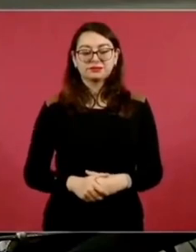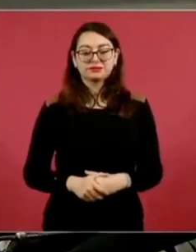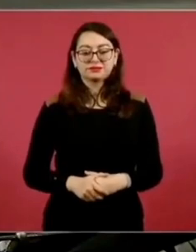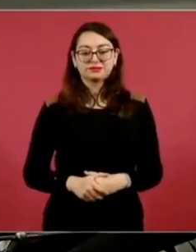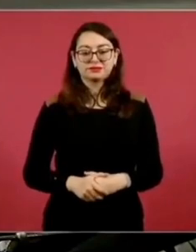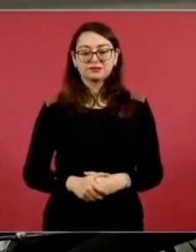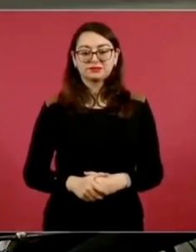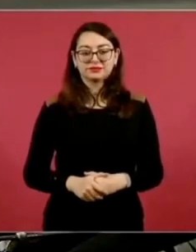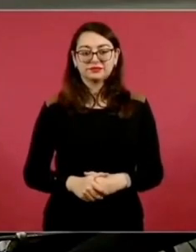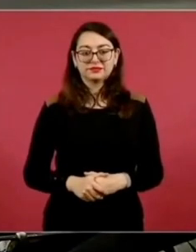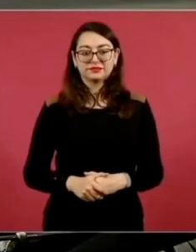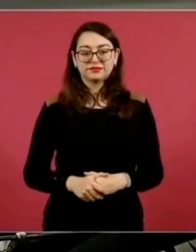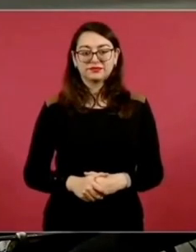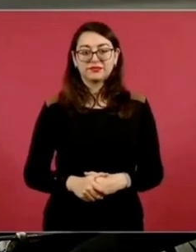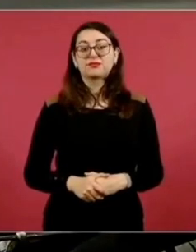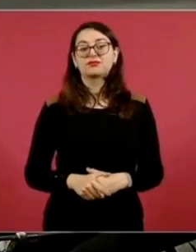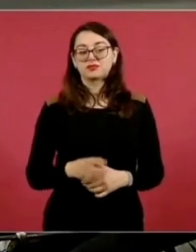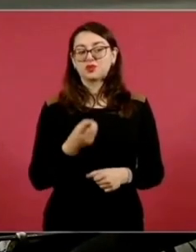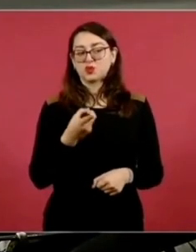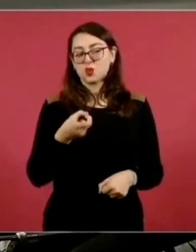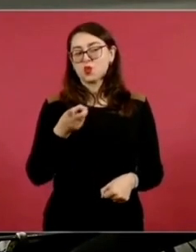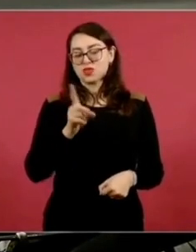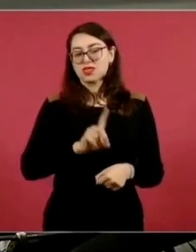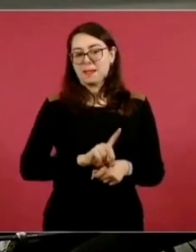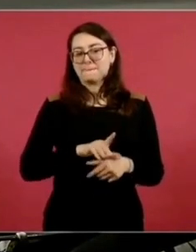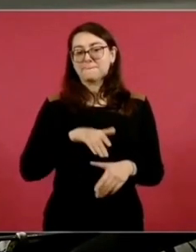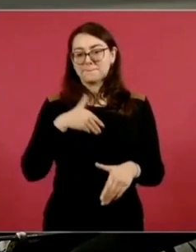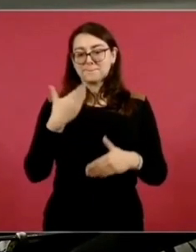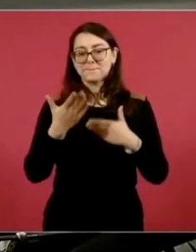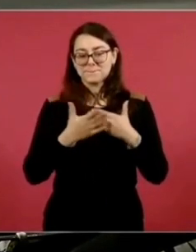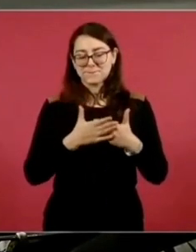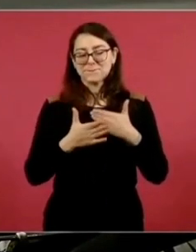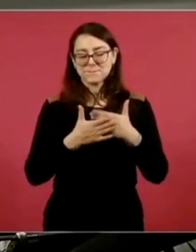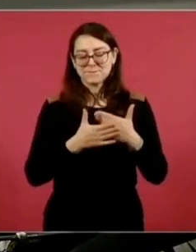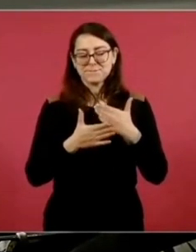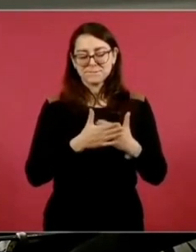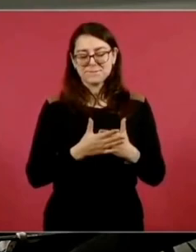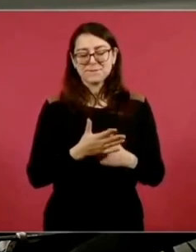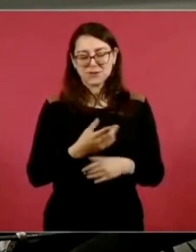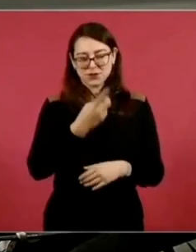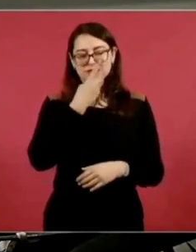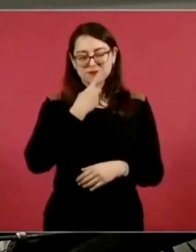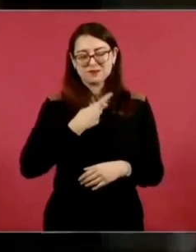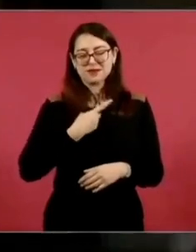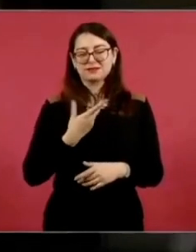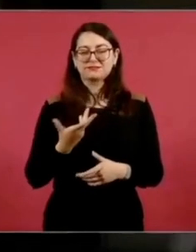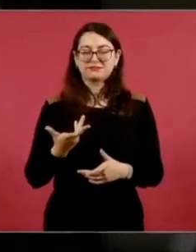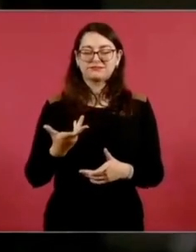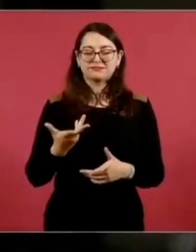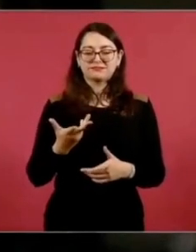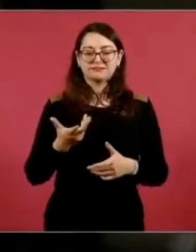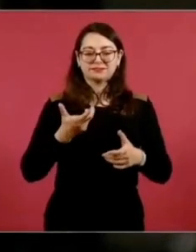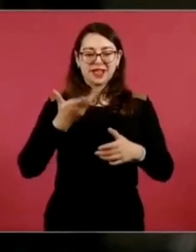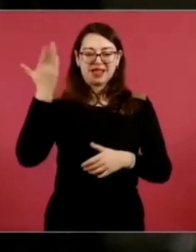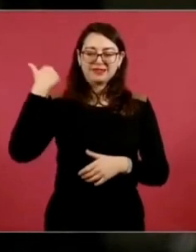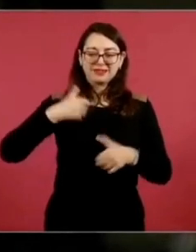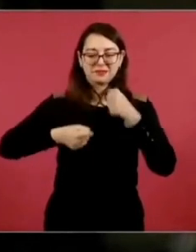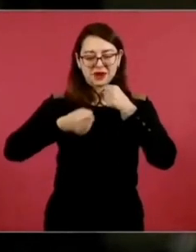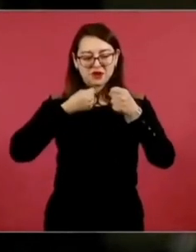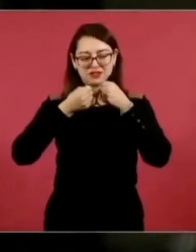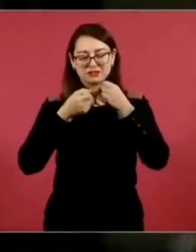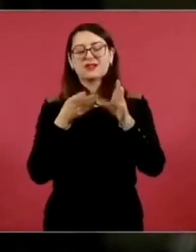Y un día lo vamos a invitar a que nos cuente cómo era el periodismo de antes. Este.